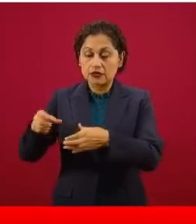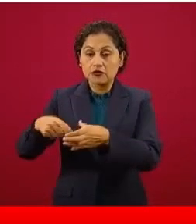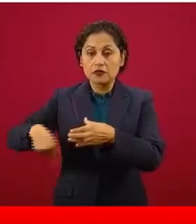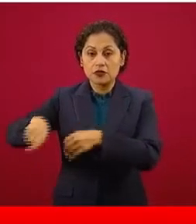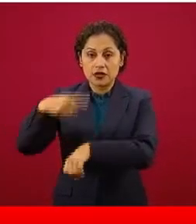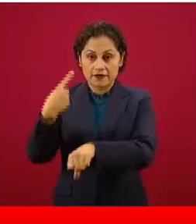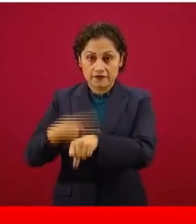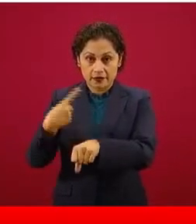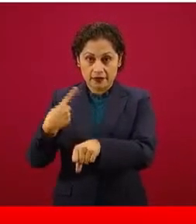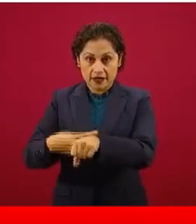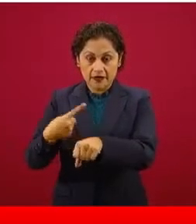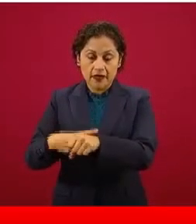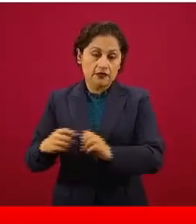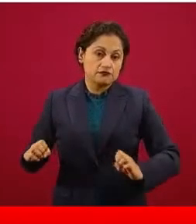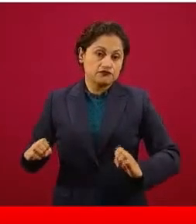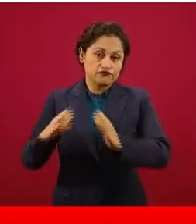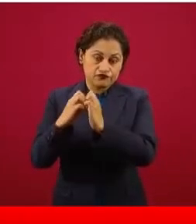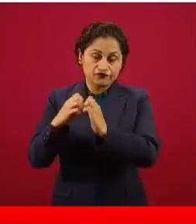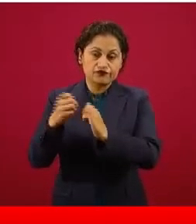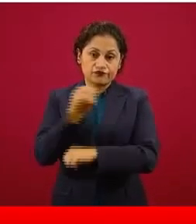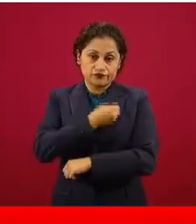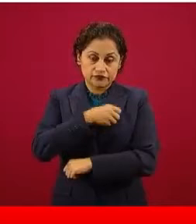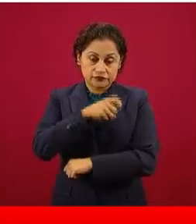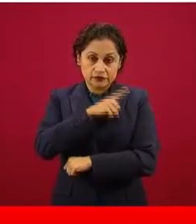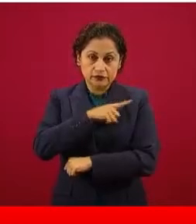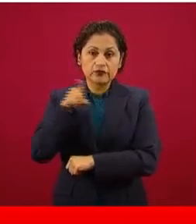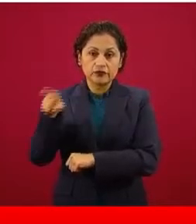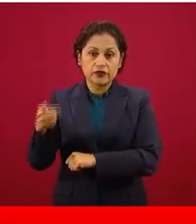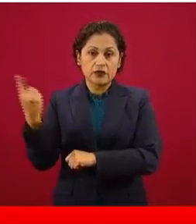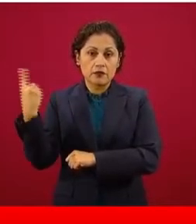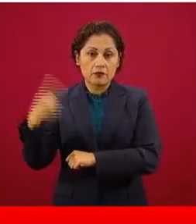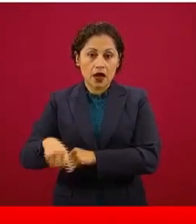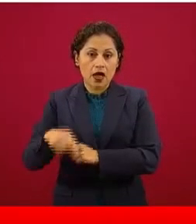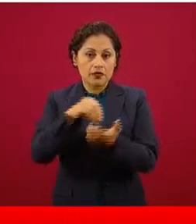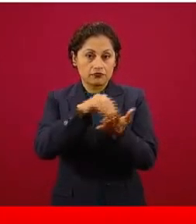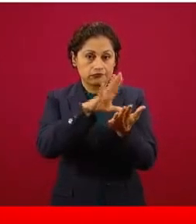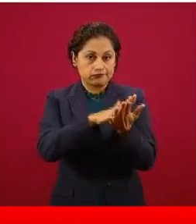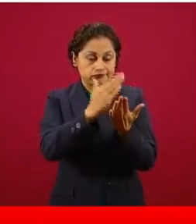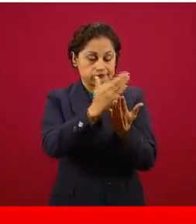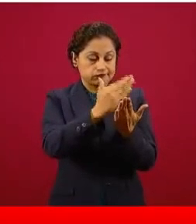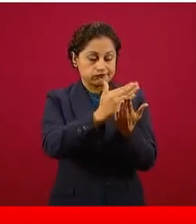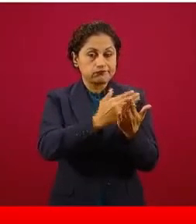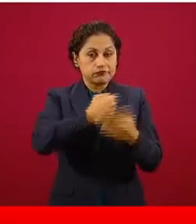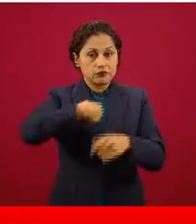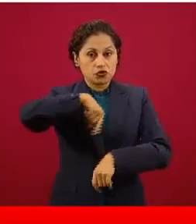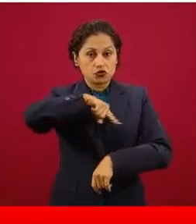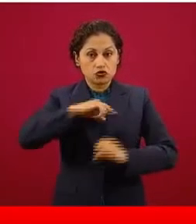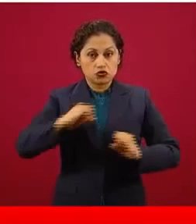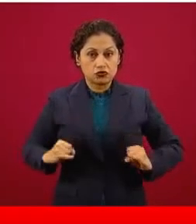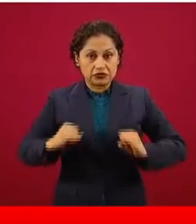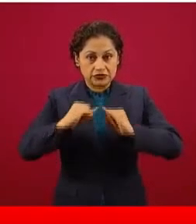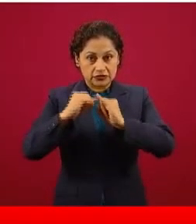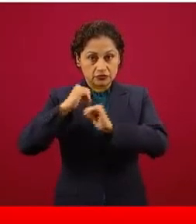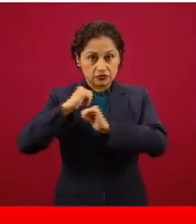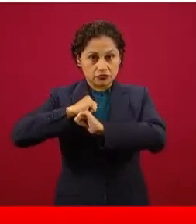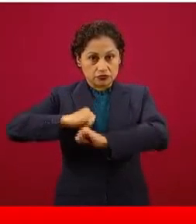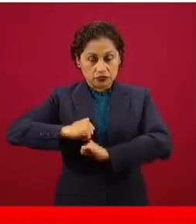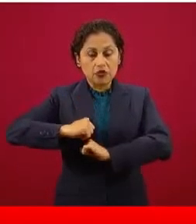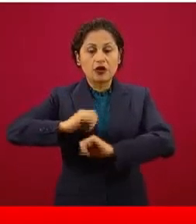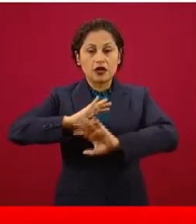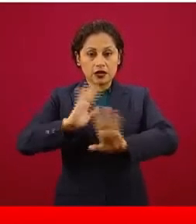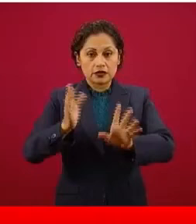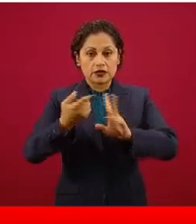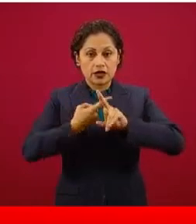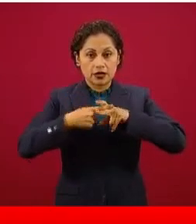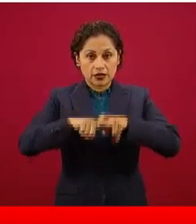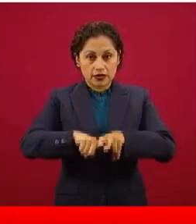ha congregado justo para esta pandemia de COVID-19 y de ese catálogo nosotros en el Insabi hemos iniciado